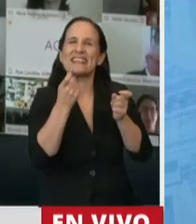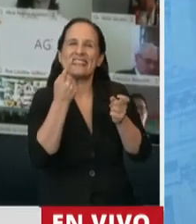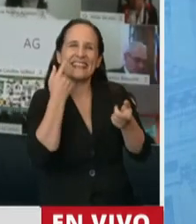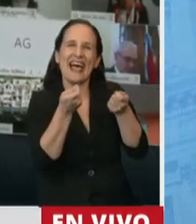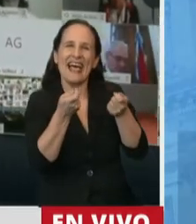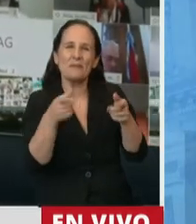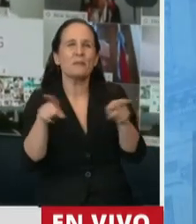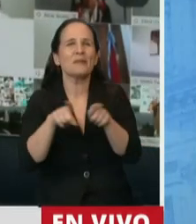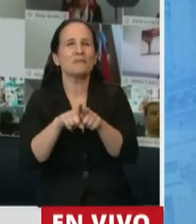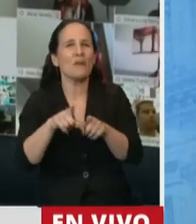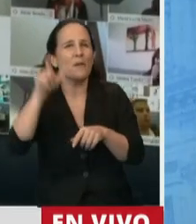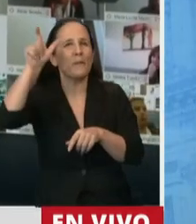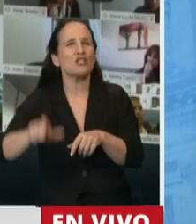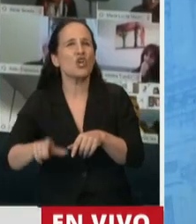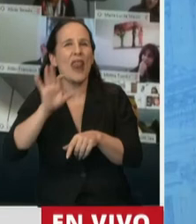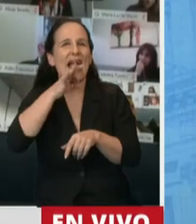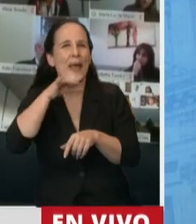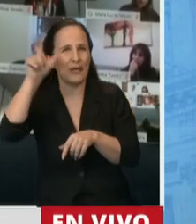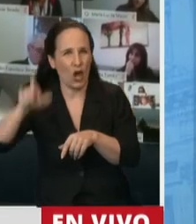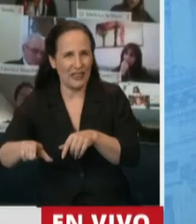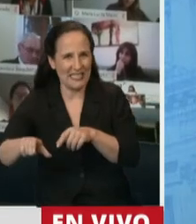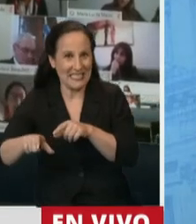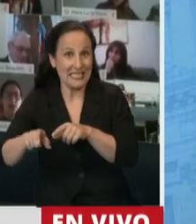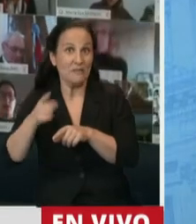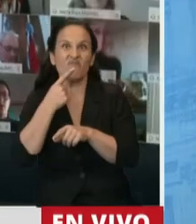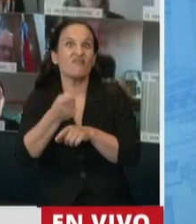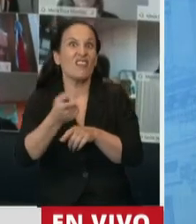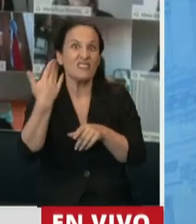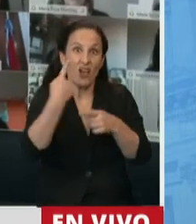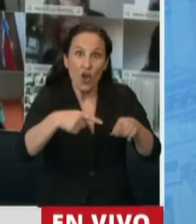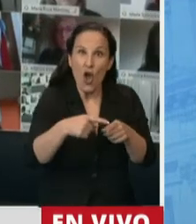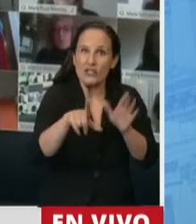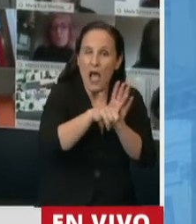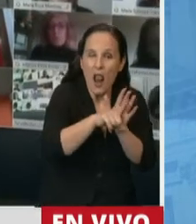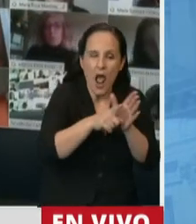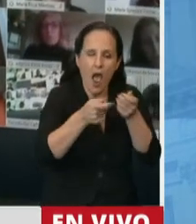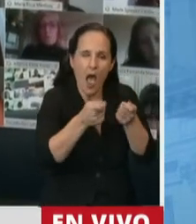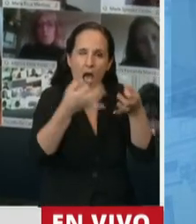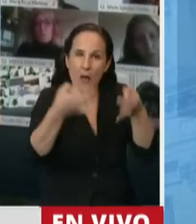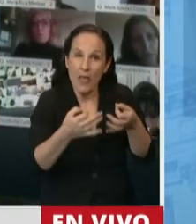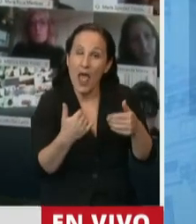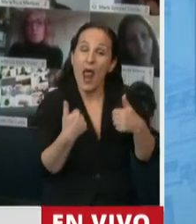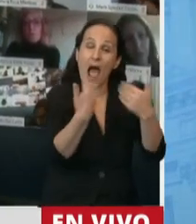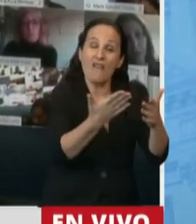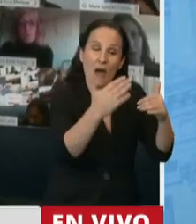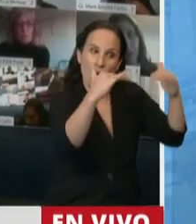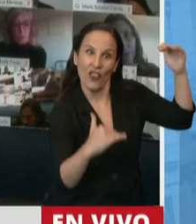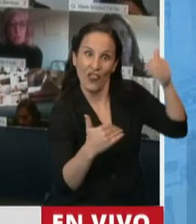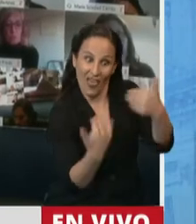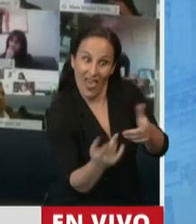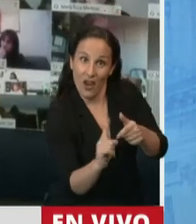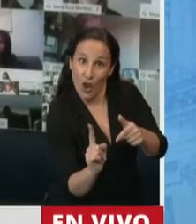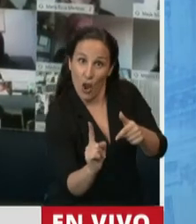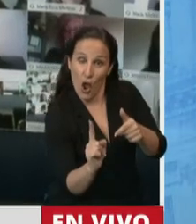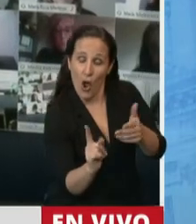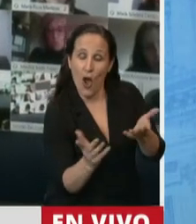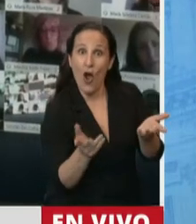Escalabrino y Ortiz todo lo que no está regulado expresamente a favor de la parte más débil queda